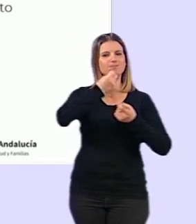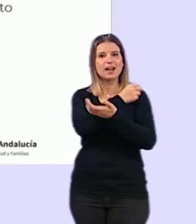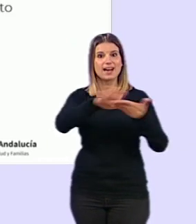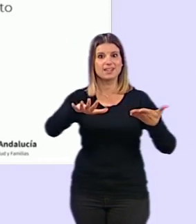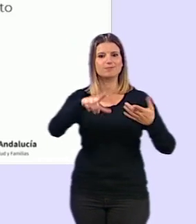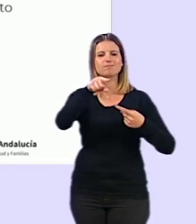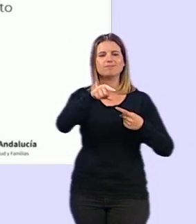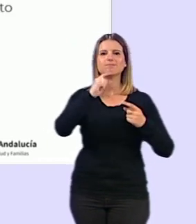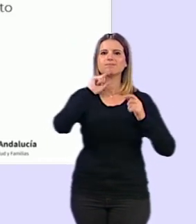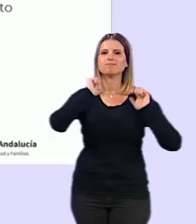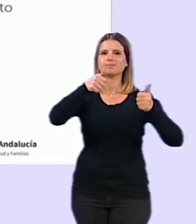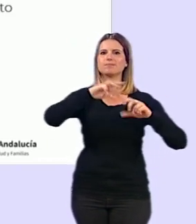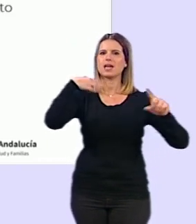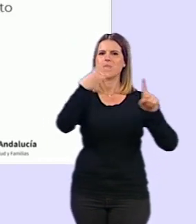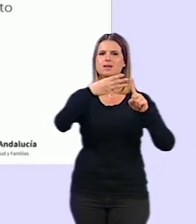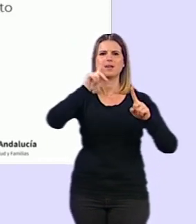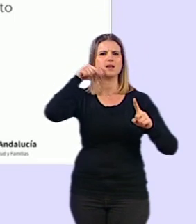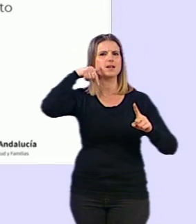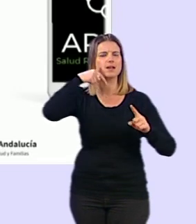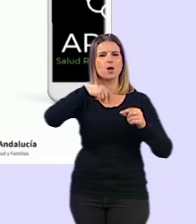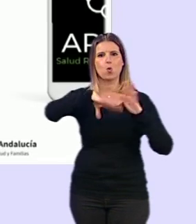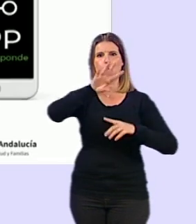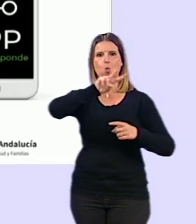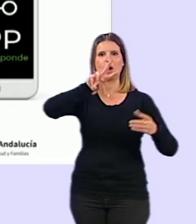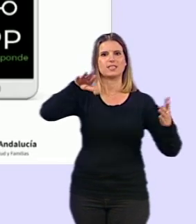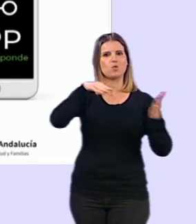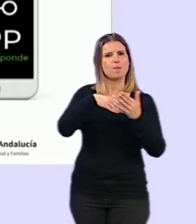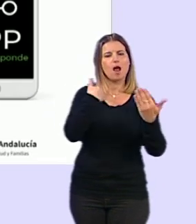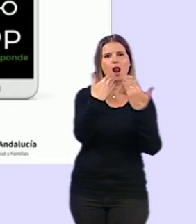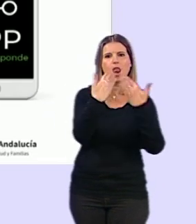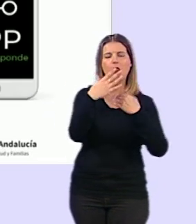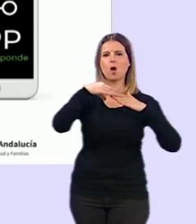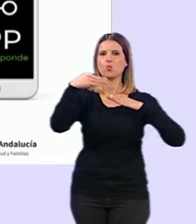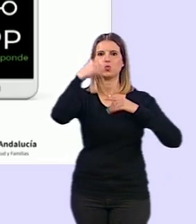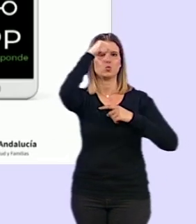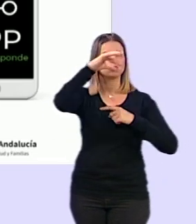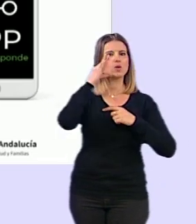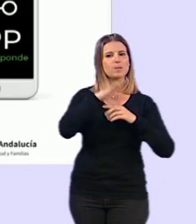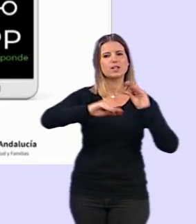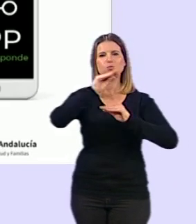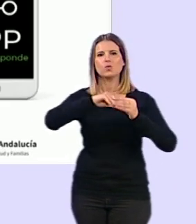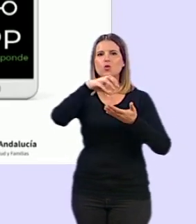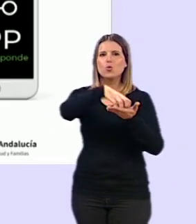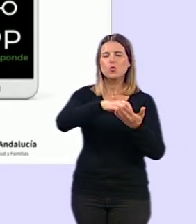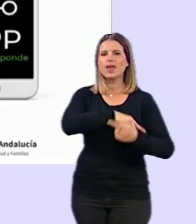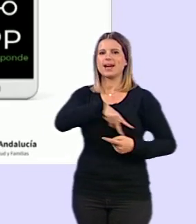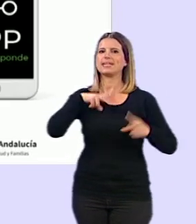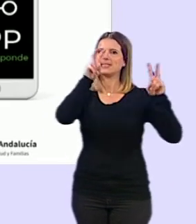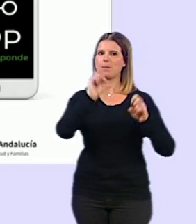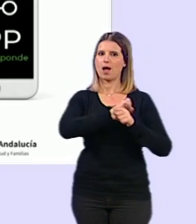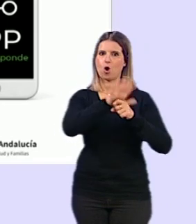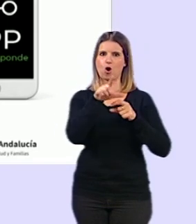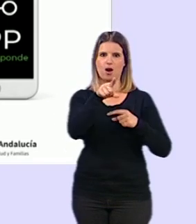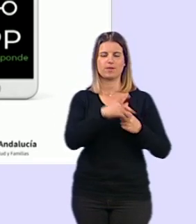un asistente virtual que ha mantenido más de 41.500 conversaciones con los usuarios para resolver dudas generales sobre el coronavirus.